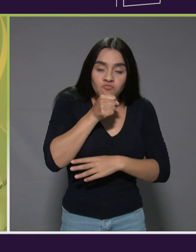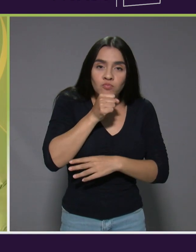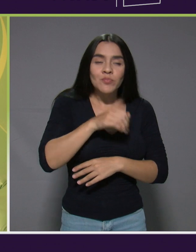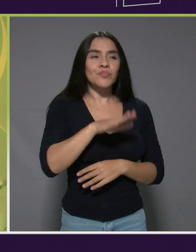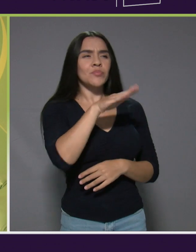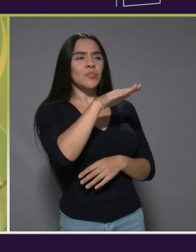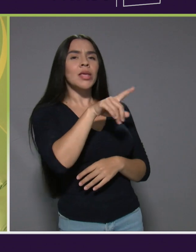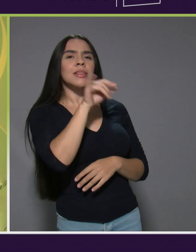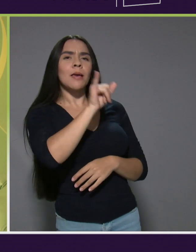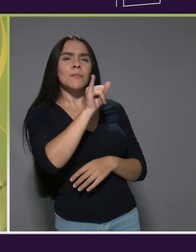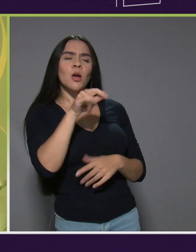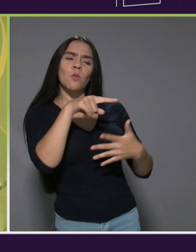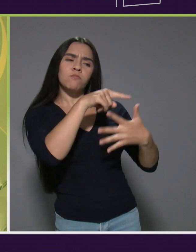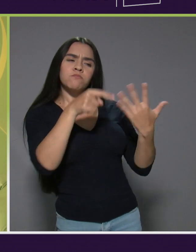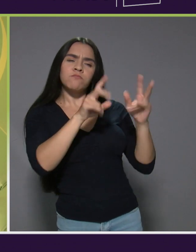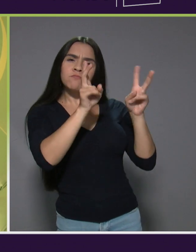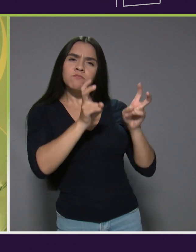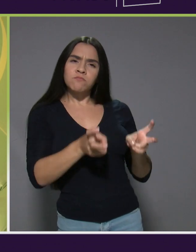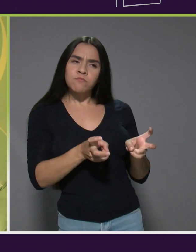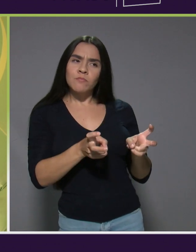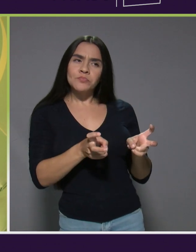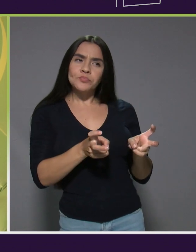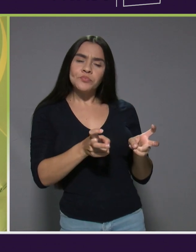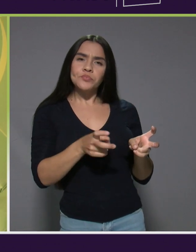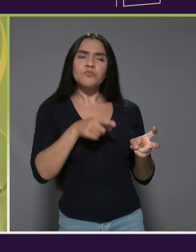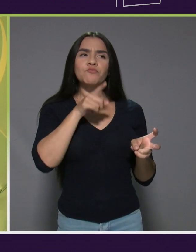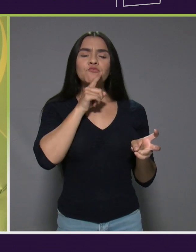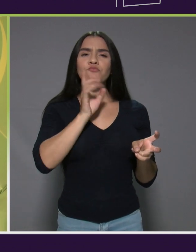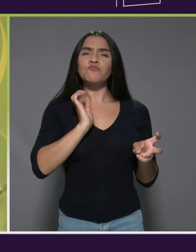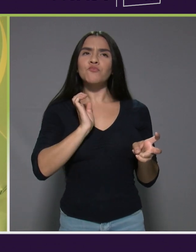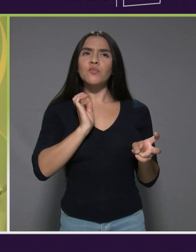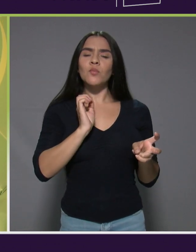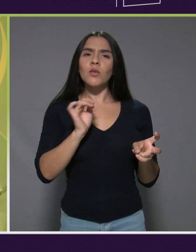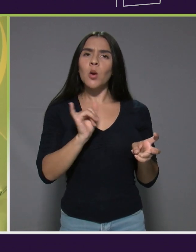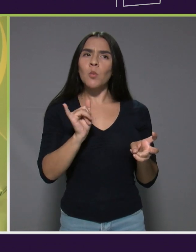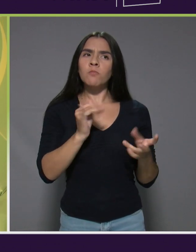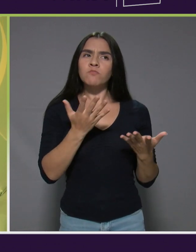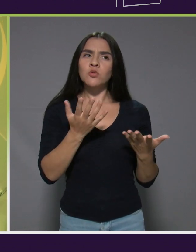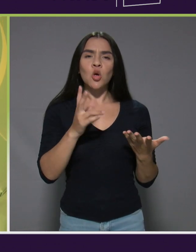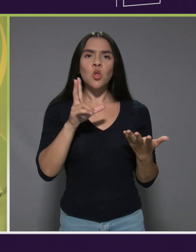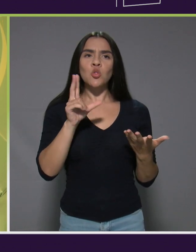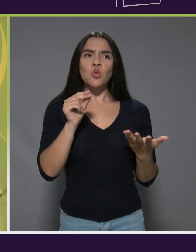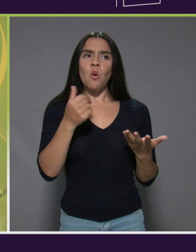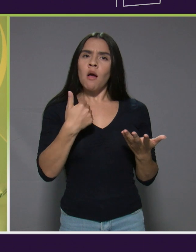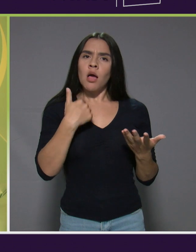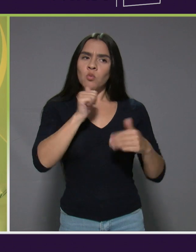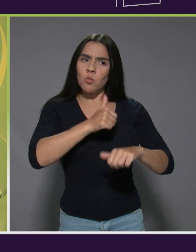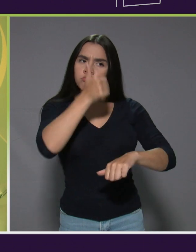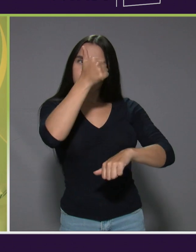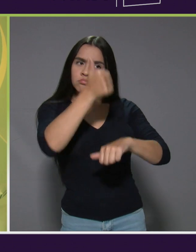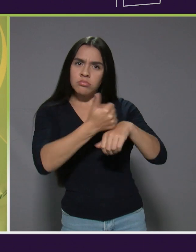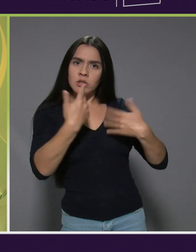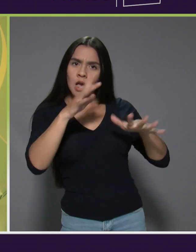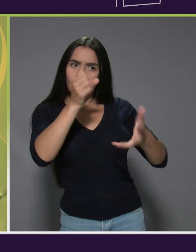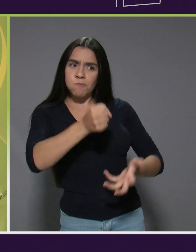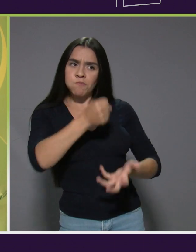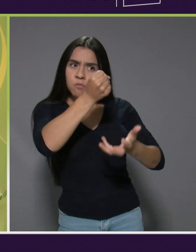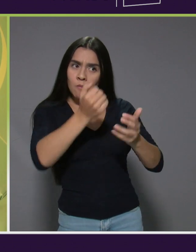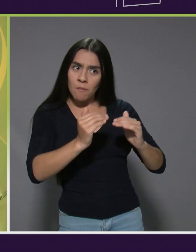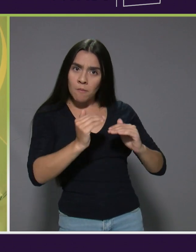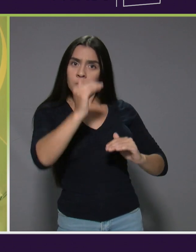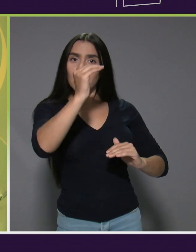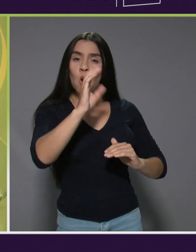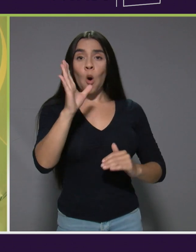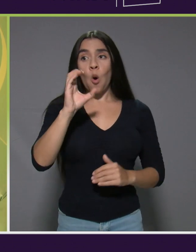estos cinco ejes, no se establece que haya una inversión económica mayor, verdad, o que